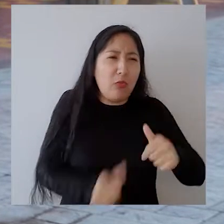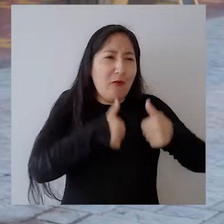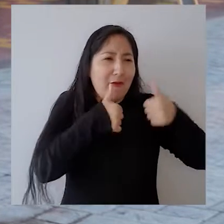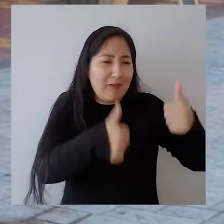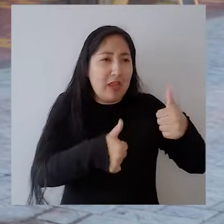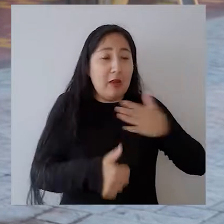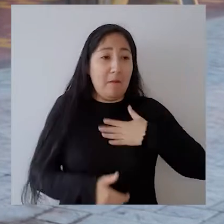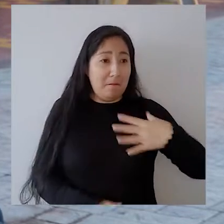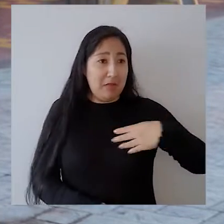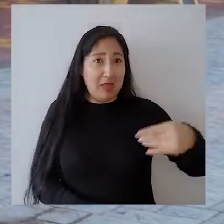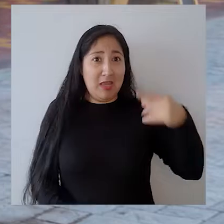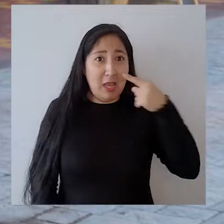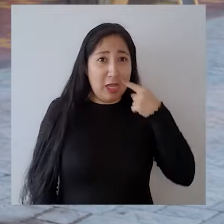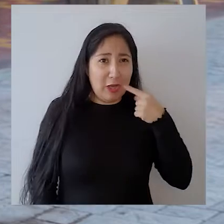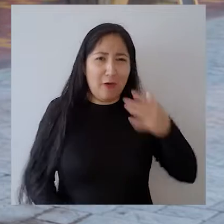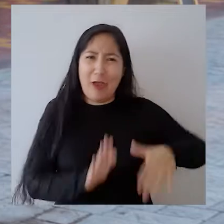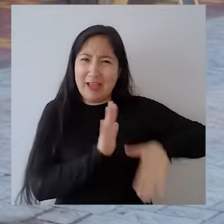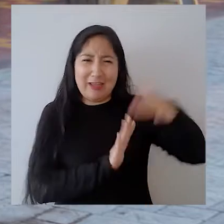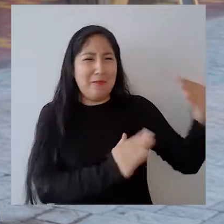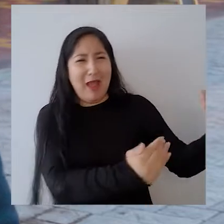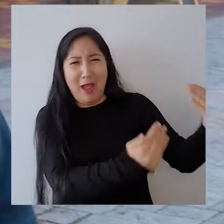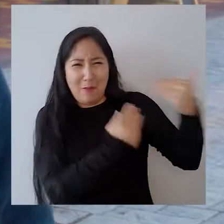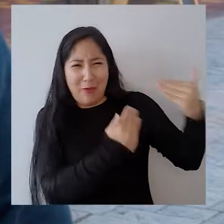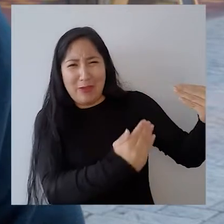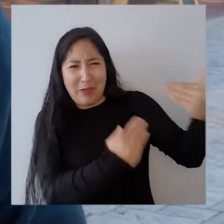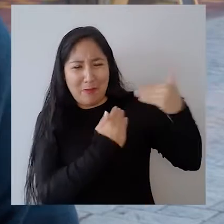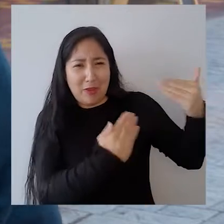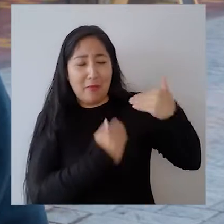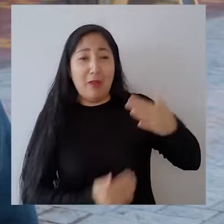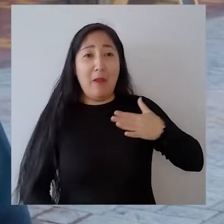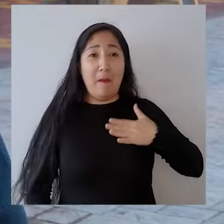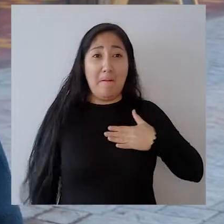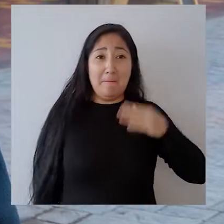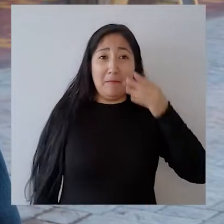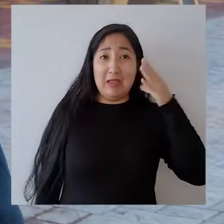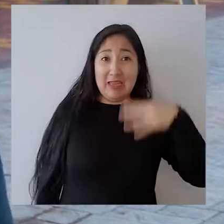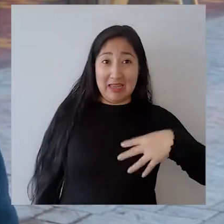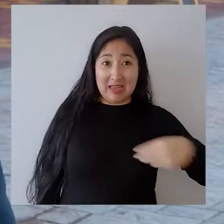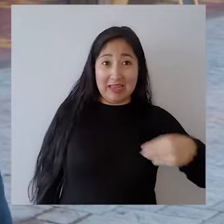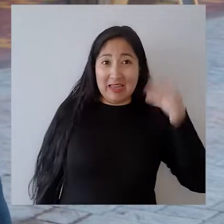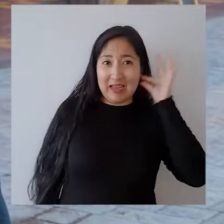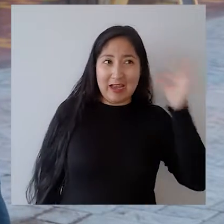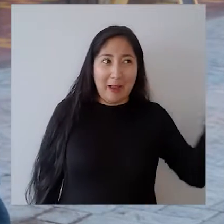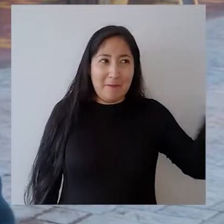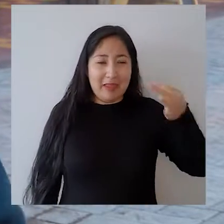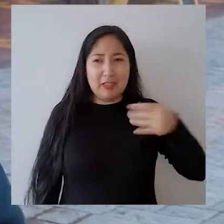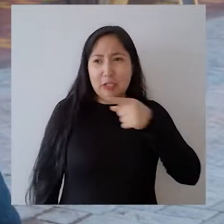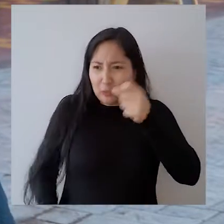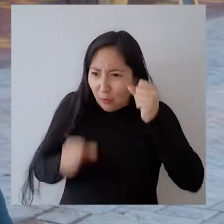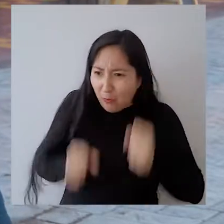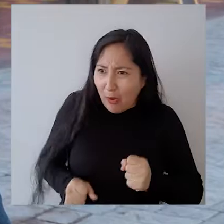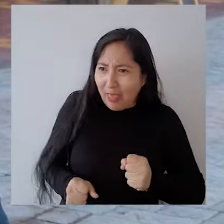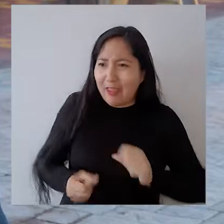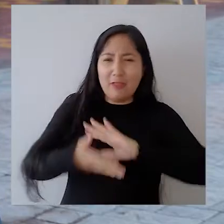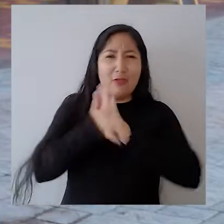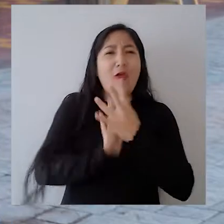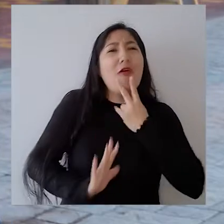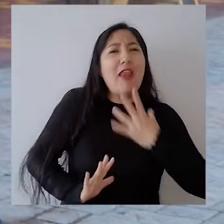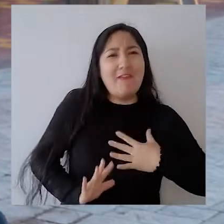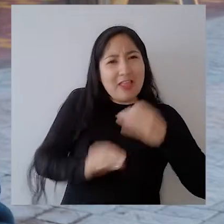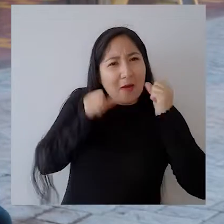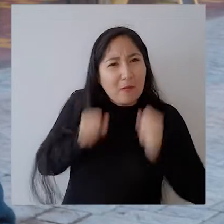bien mi hijo sobre todo, el que más me ha apoyado y mi hija me dice mamá tú puedes hay podido todo en esta vida